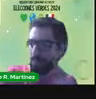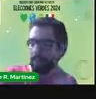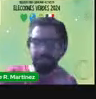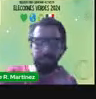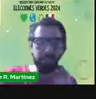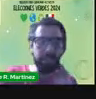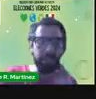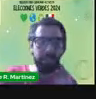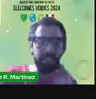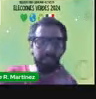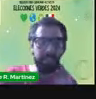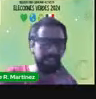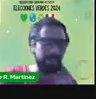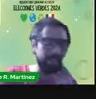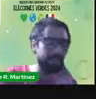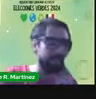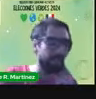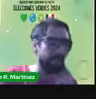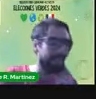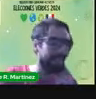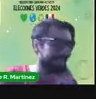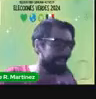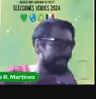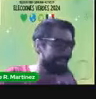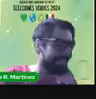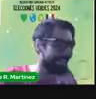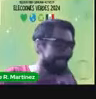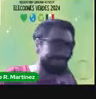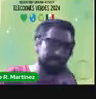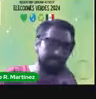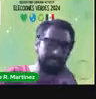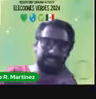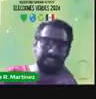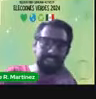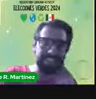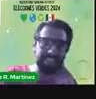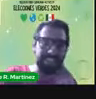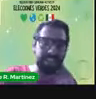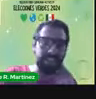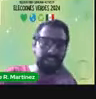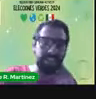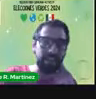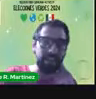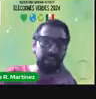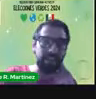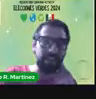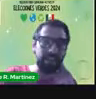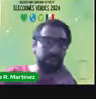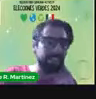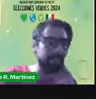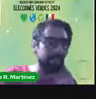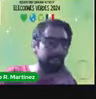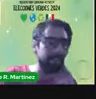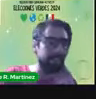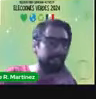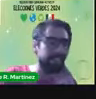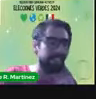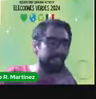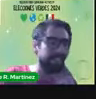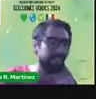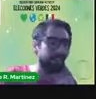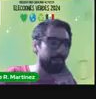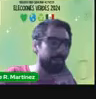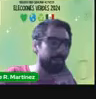Pues mira, desafortunadamente empezamos con problemas técnicos, se cayó el sistema. Tenemos nada más la primera participación apenas,